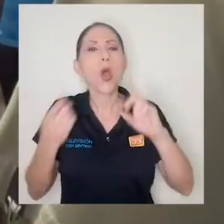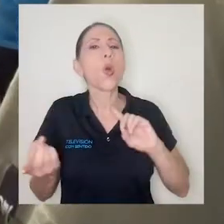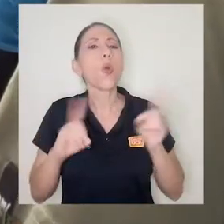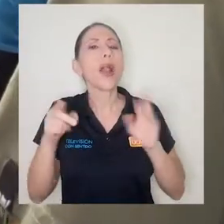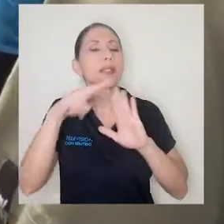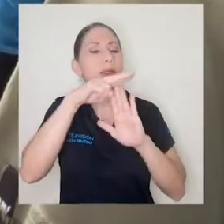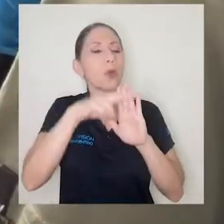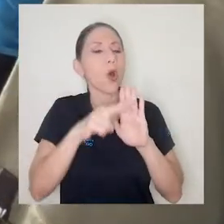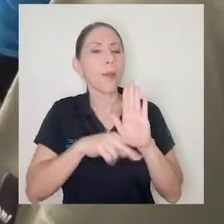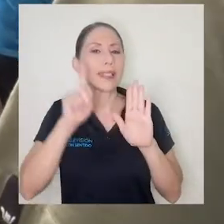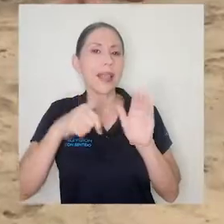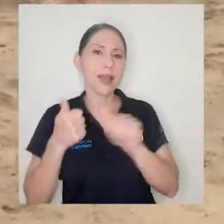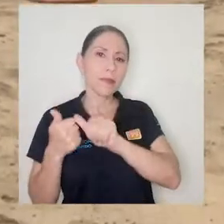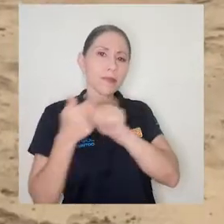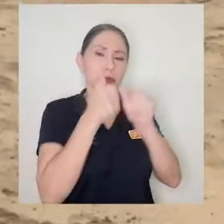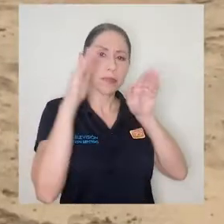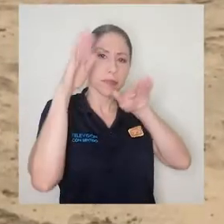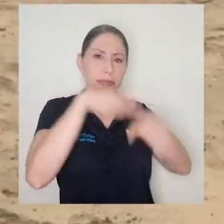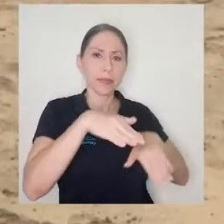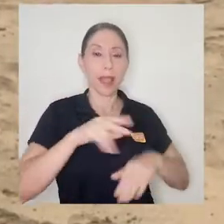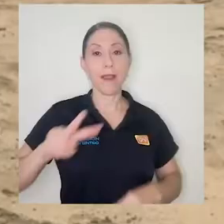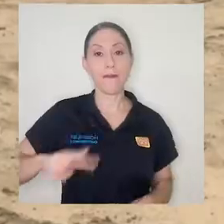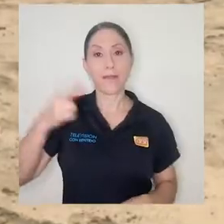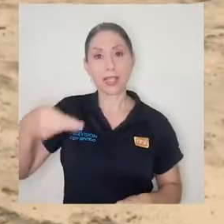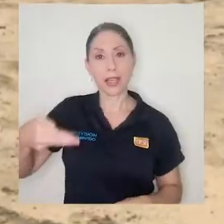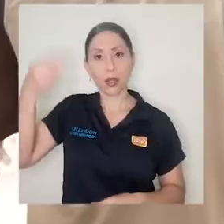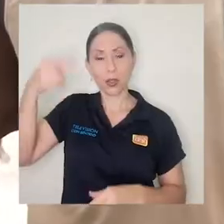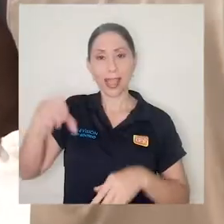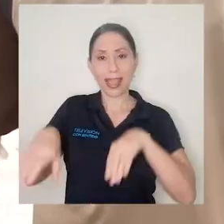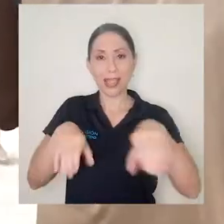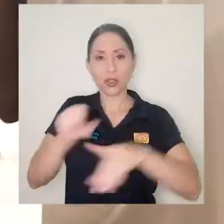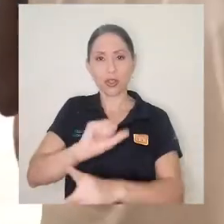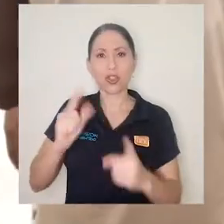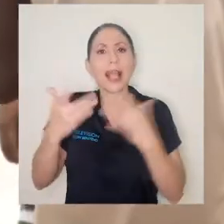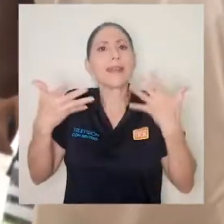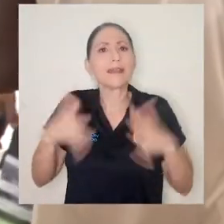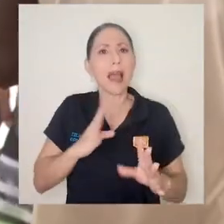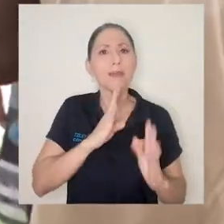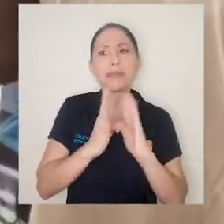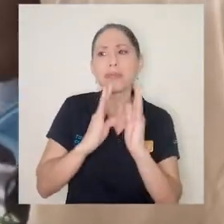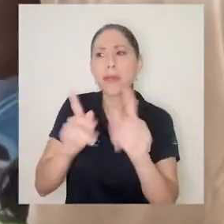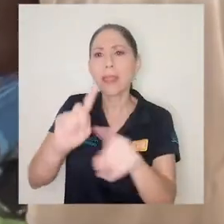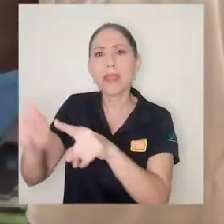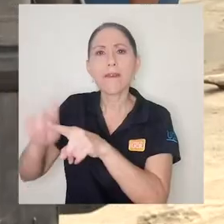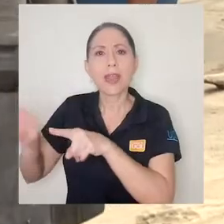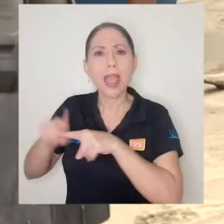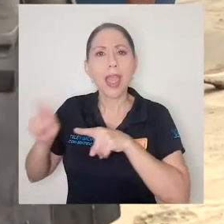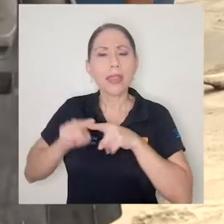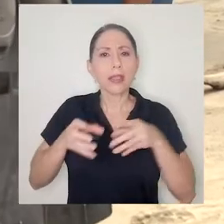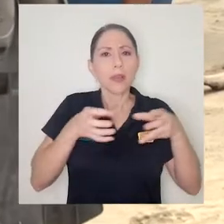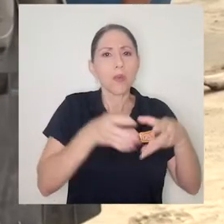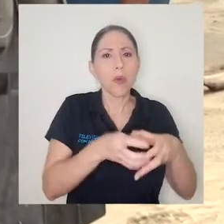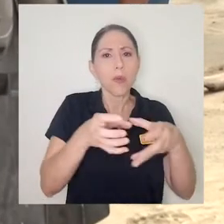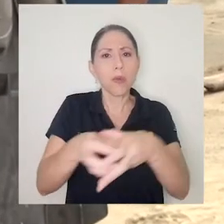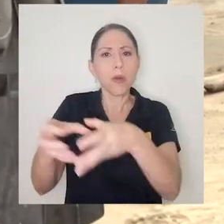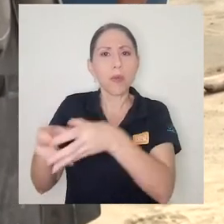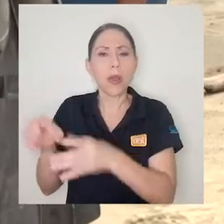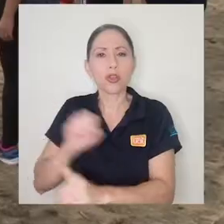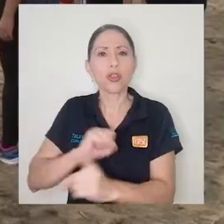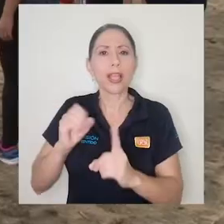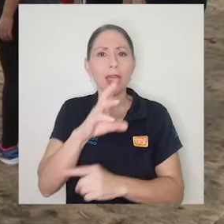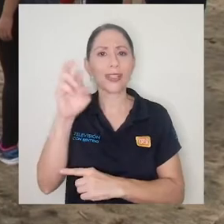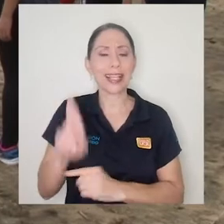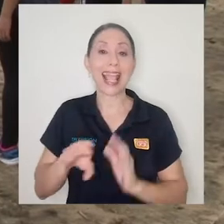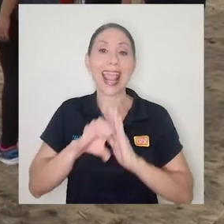cumplir. La vicerrectoría de Acción Social ha conversado con distintos actores de la sociedad costarricense